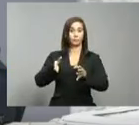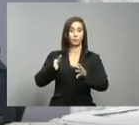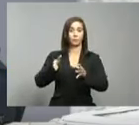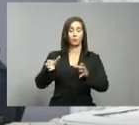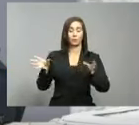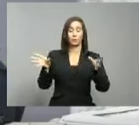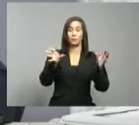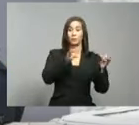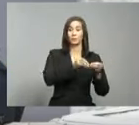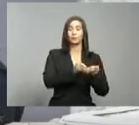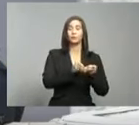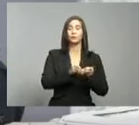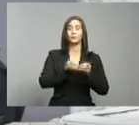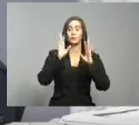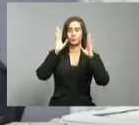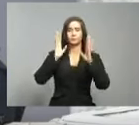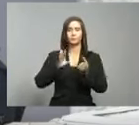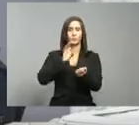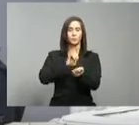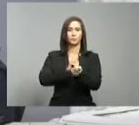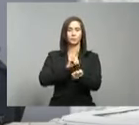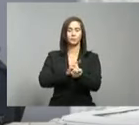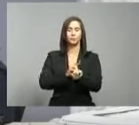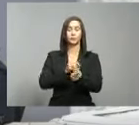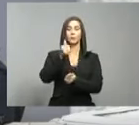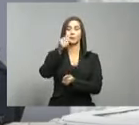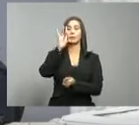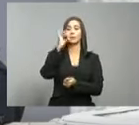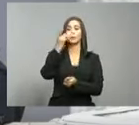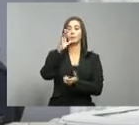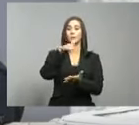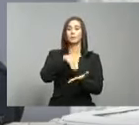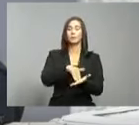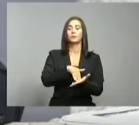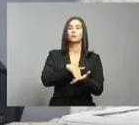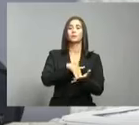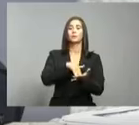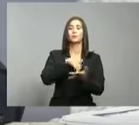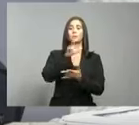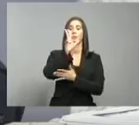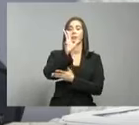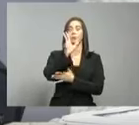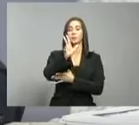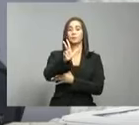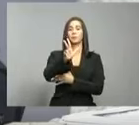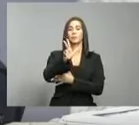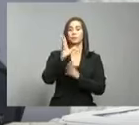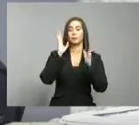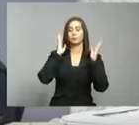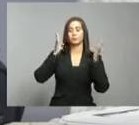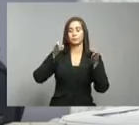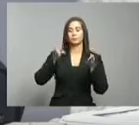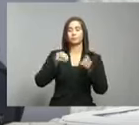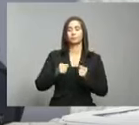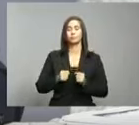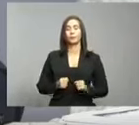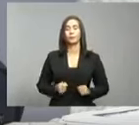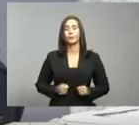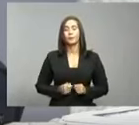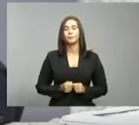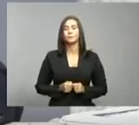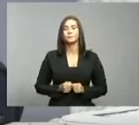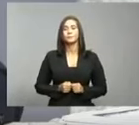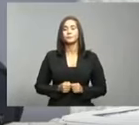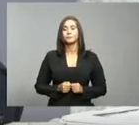total de asistencias médicas remotas de 18.003 asistencias.